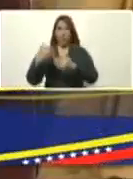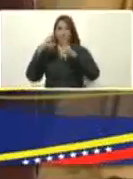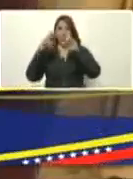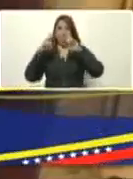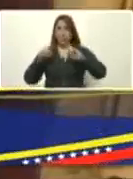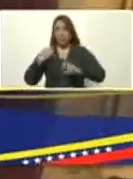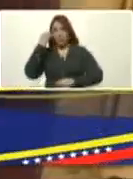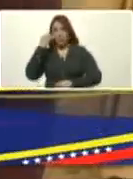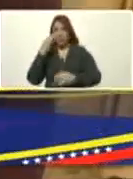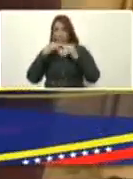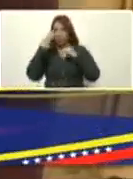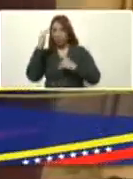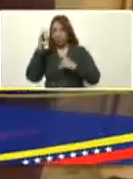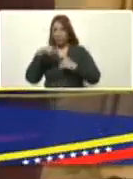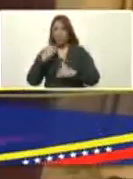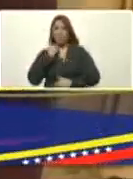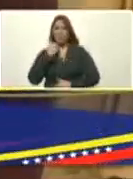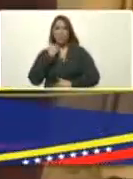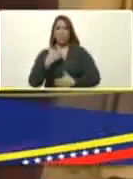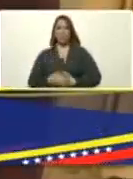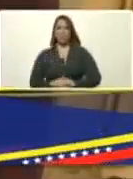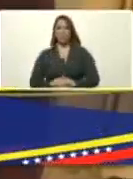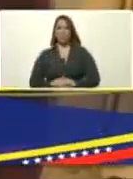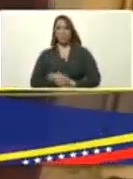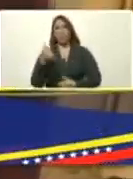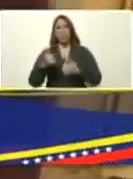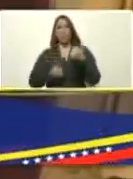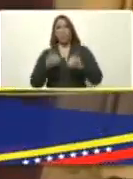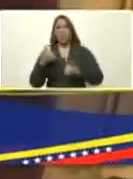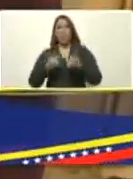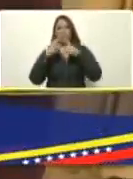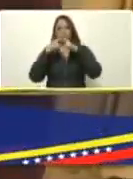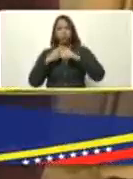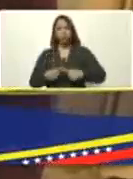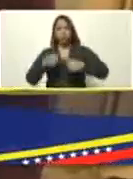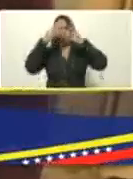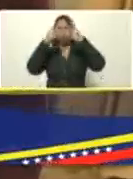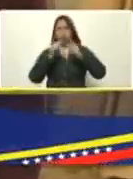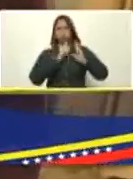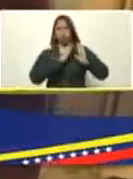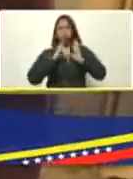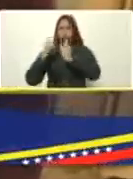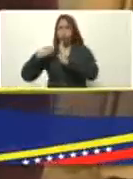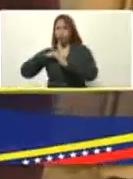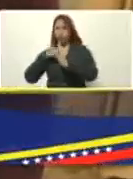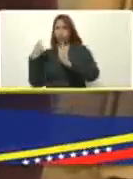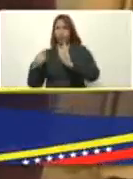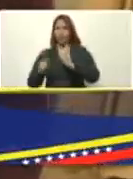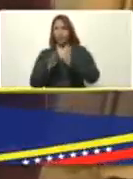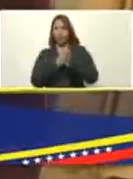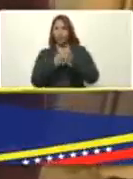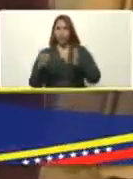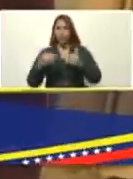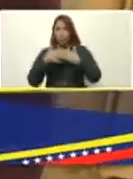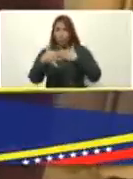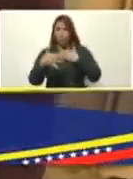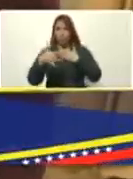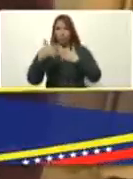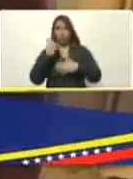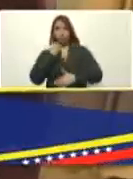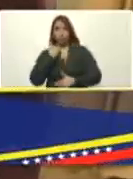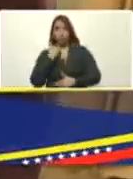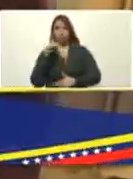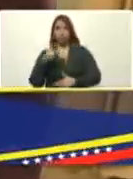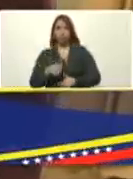pensar en más allá de esta epidemia. ¿Cuál es el saldo organizativo que nosotros hemos obtenido en esta epidemia, en este manejo